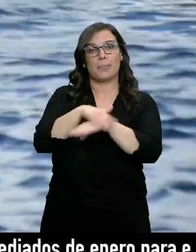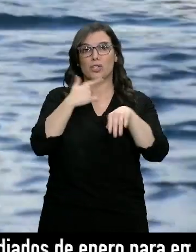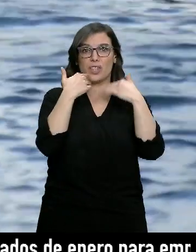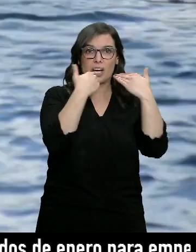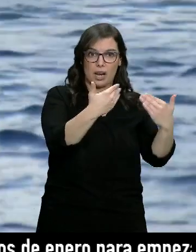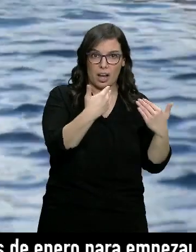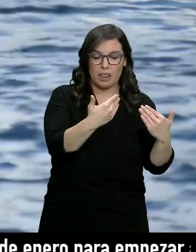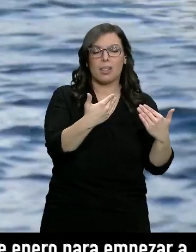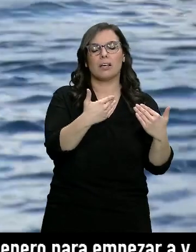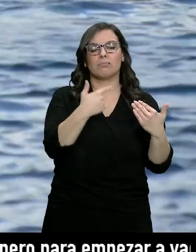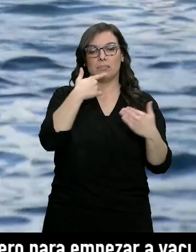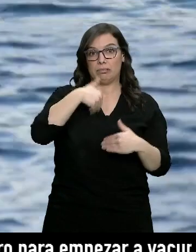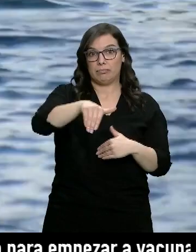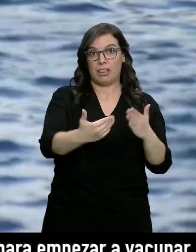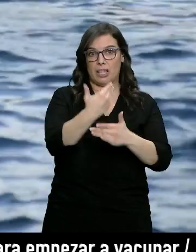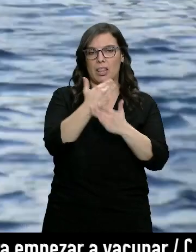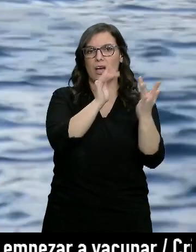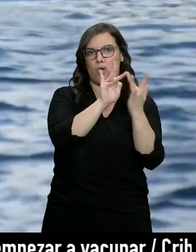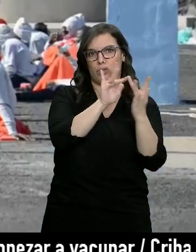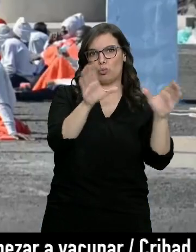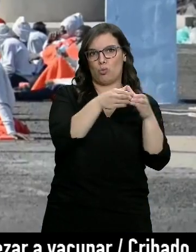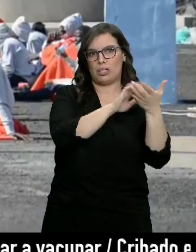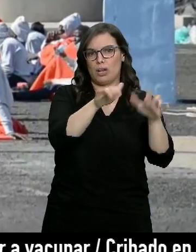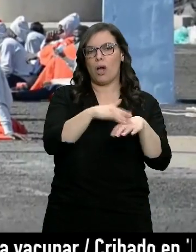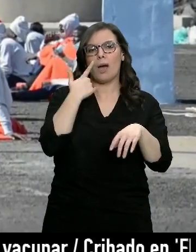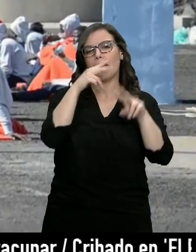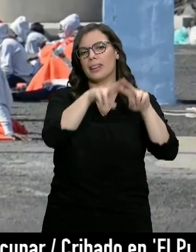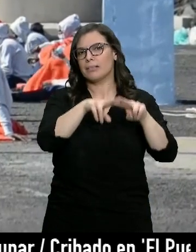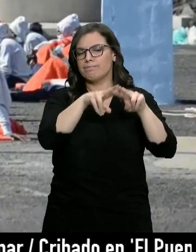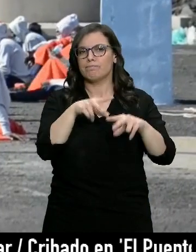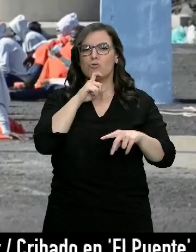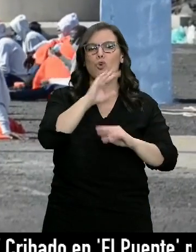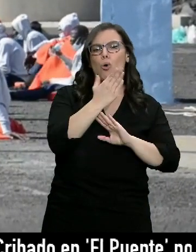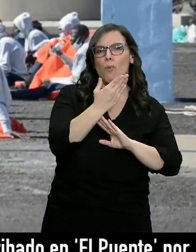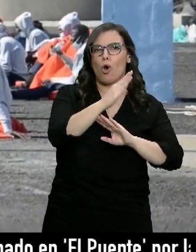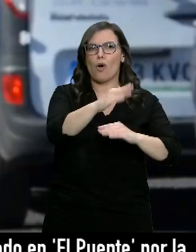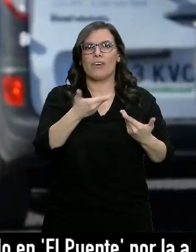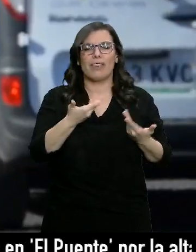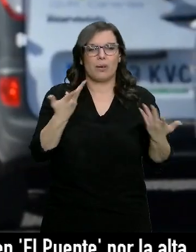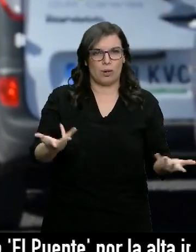anuncia que contactará con la Junta en los próximos días para analizar los detalles de esa propuesta.